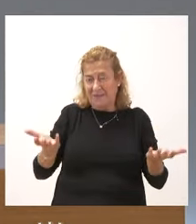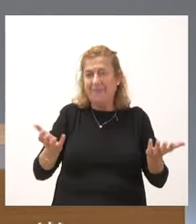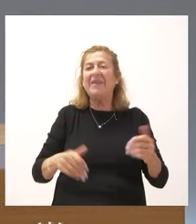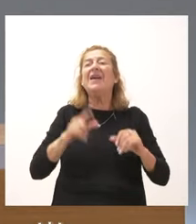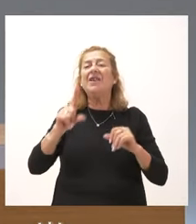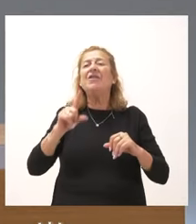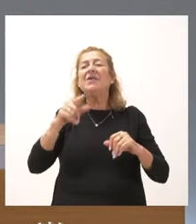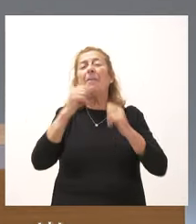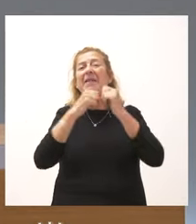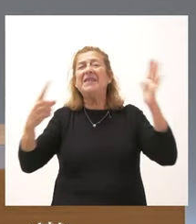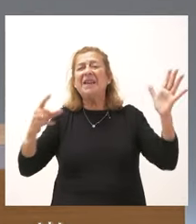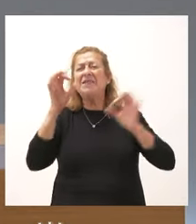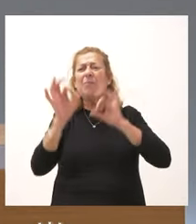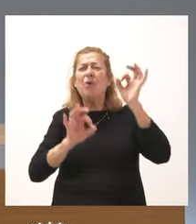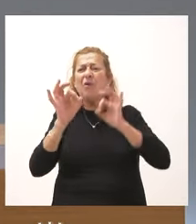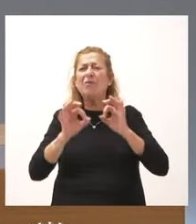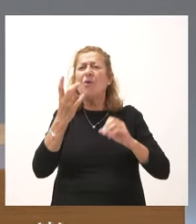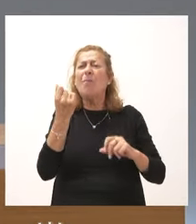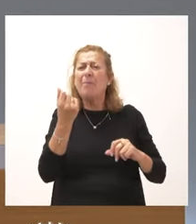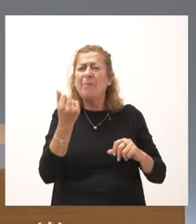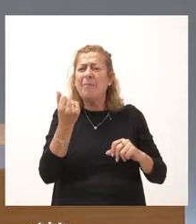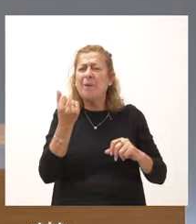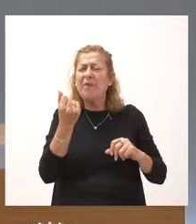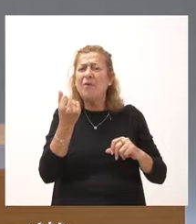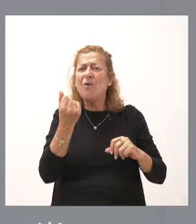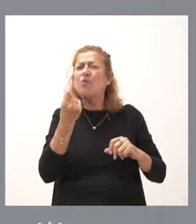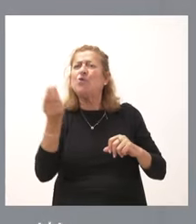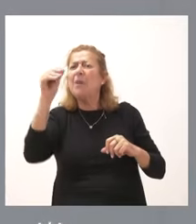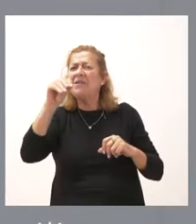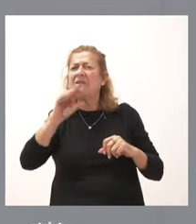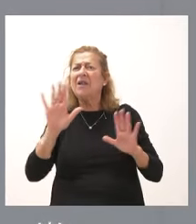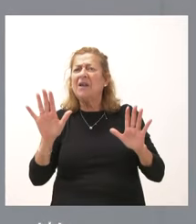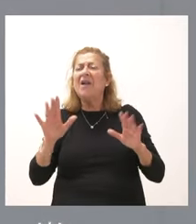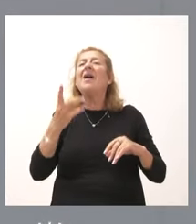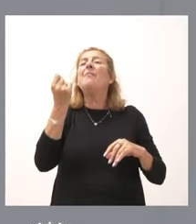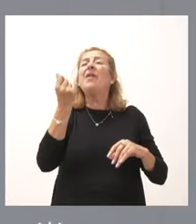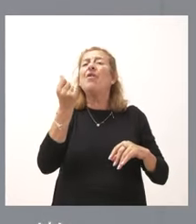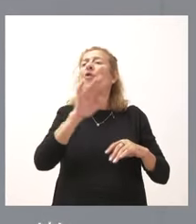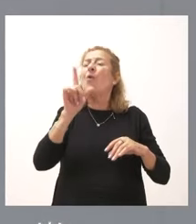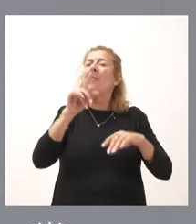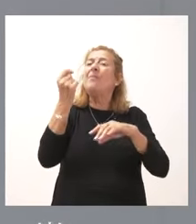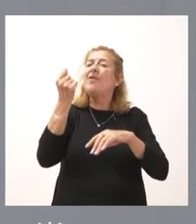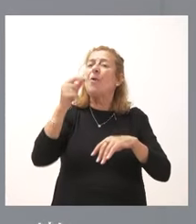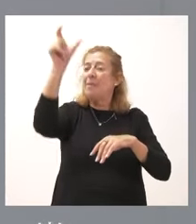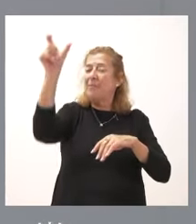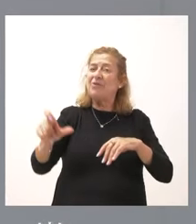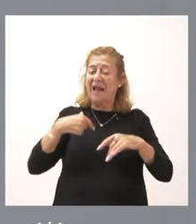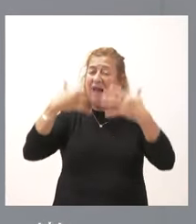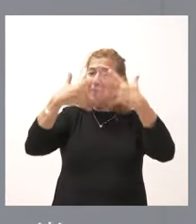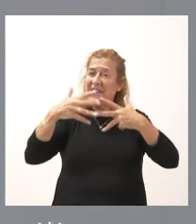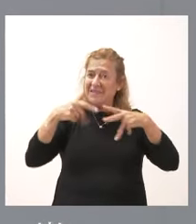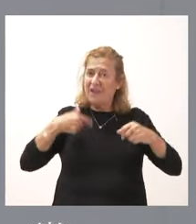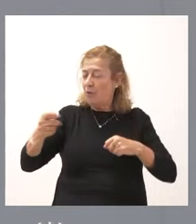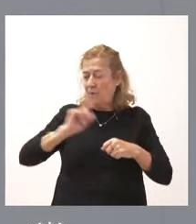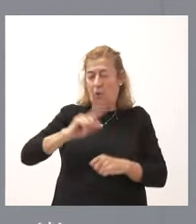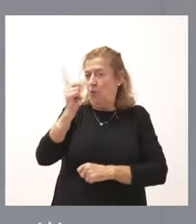a subir ese 26% el precio en cuanto se situaría? SEÑOR Va a subir el coste al que presta el servicio a Administración, pero